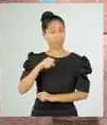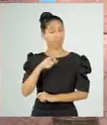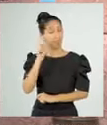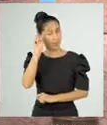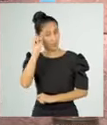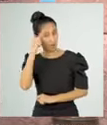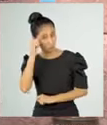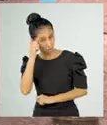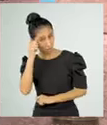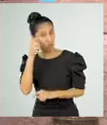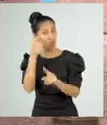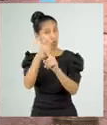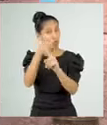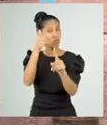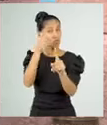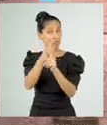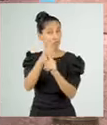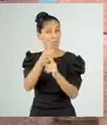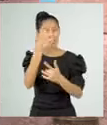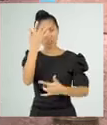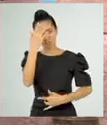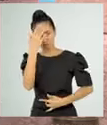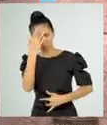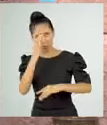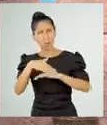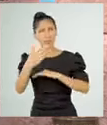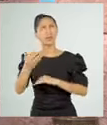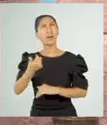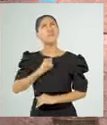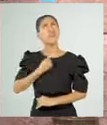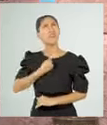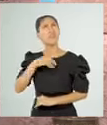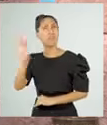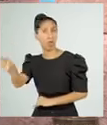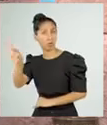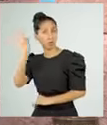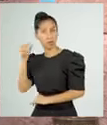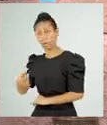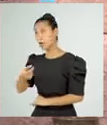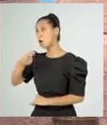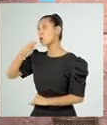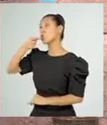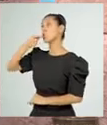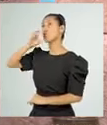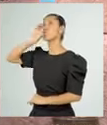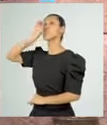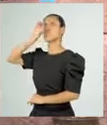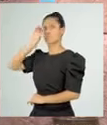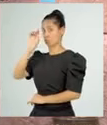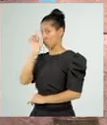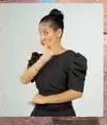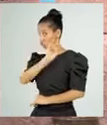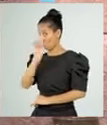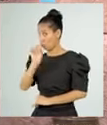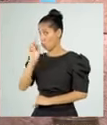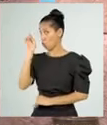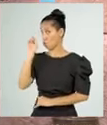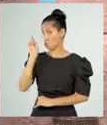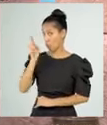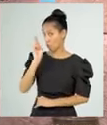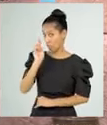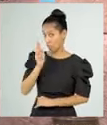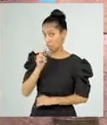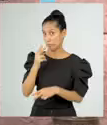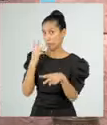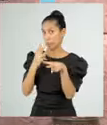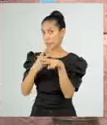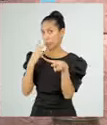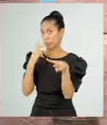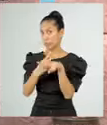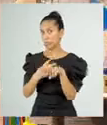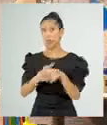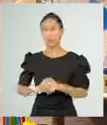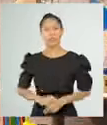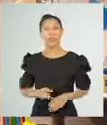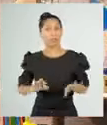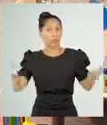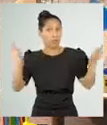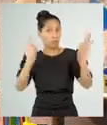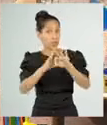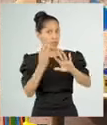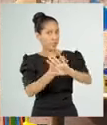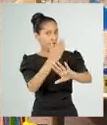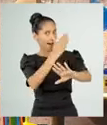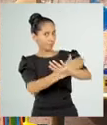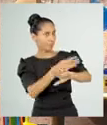la automedicación puede ser perjudicial para las personas. Todos debemos seguir las instrucciones que los especialistas nos brindan.